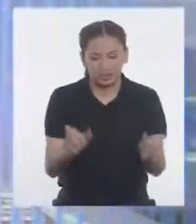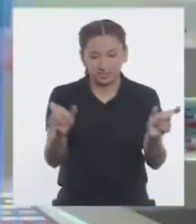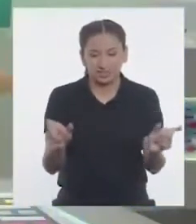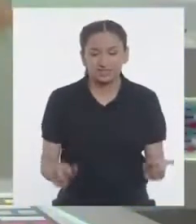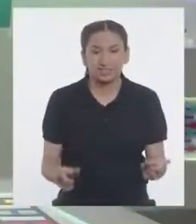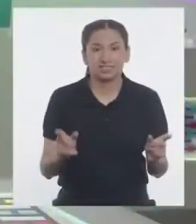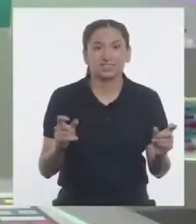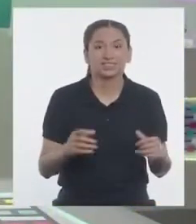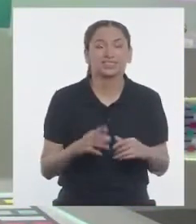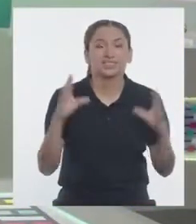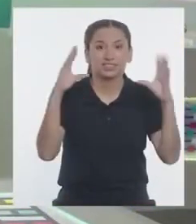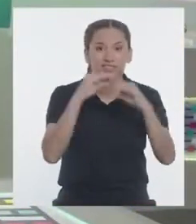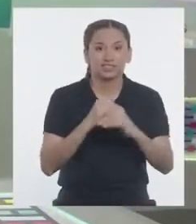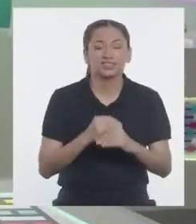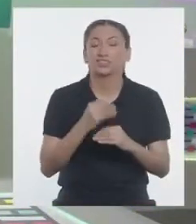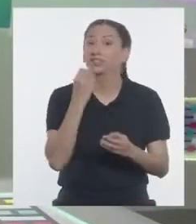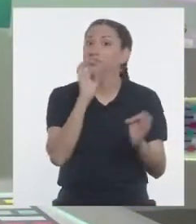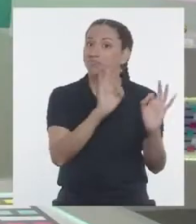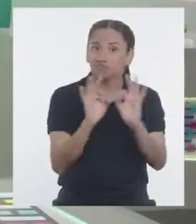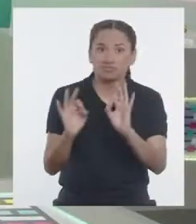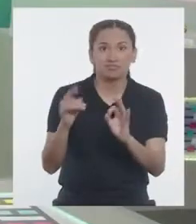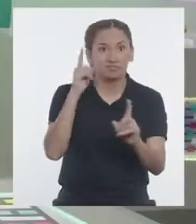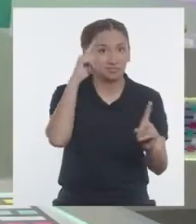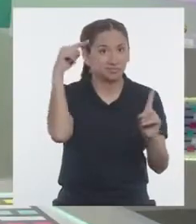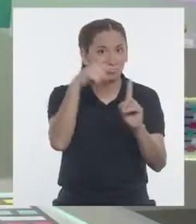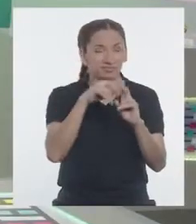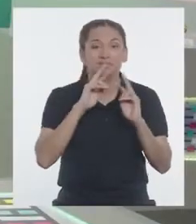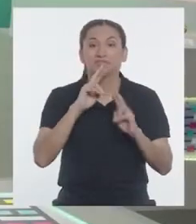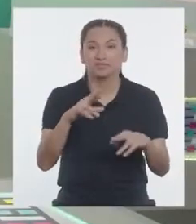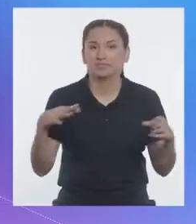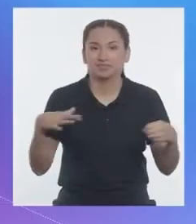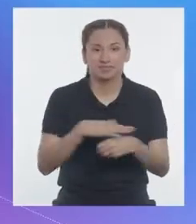¡Fantástico! ¡Propósito cumplido!